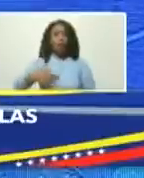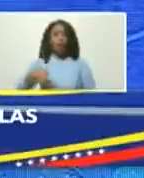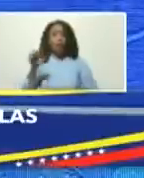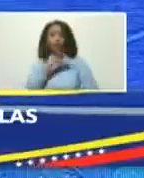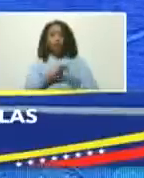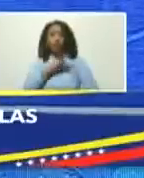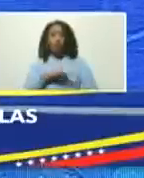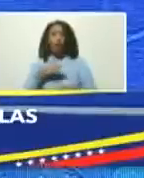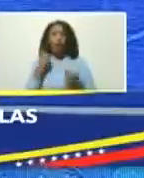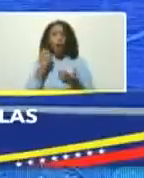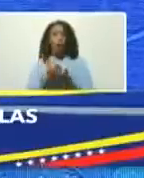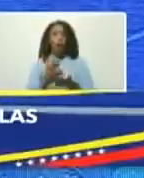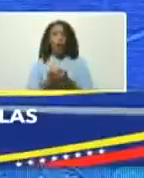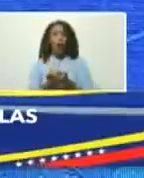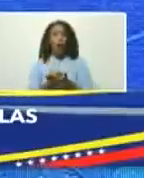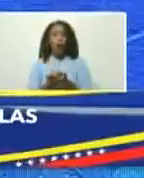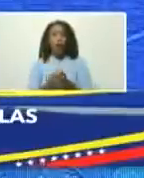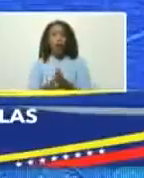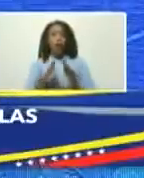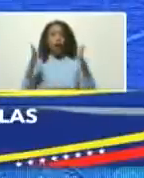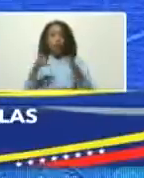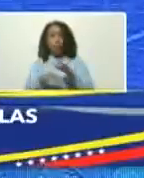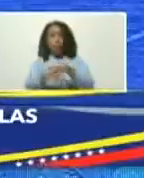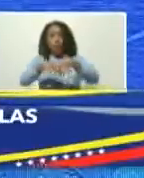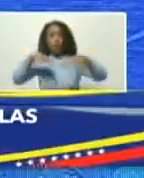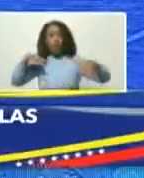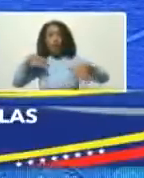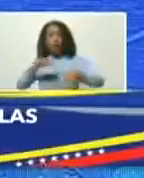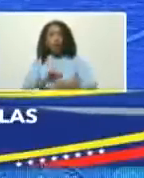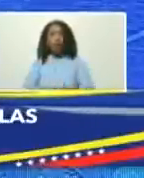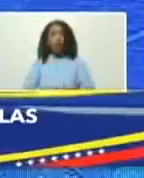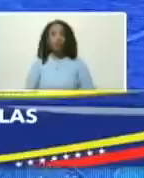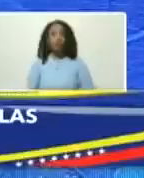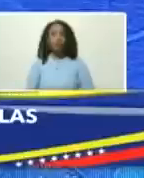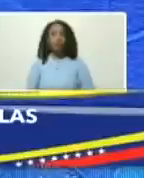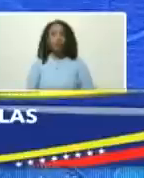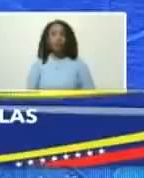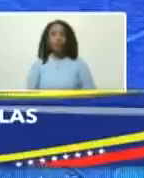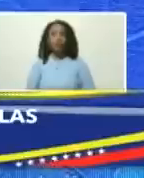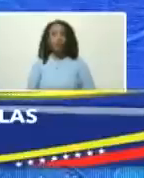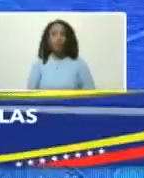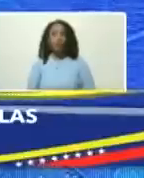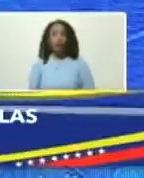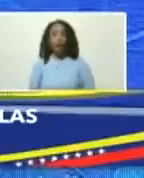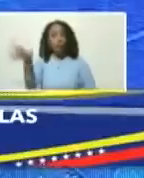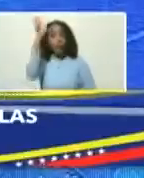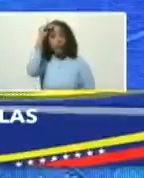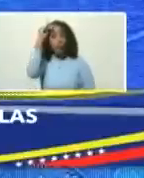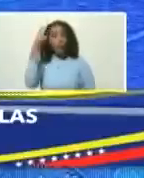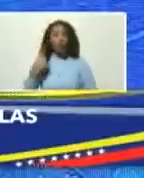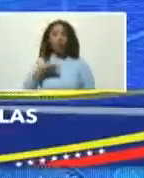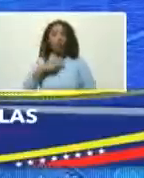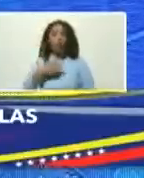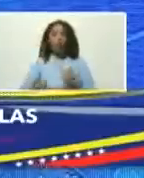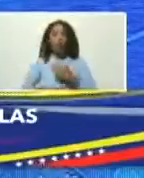económicos de las grandes mayorías a el aprendizaje que tuvimos